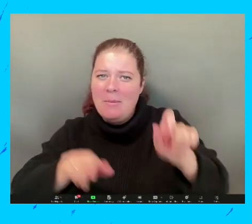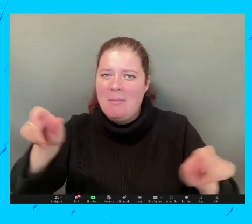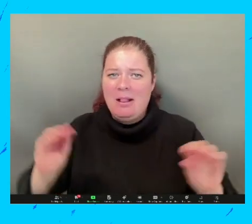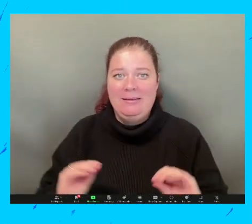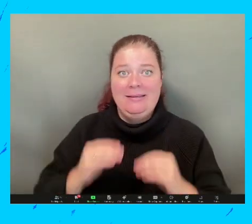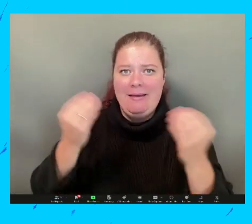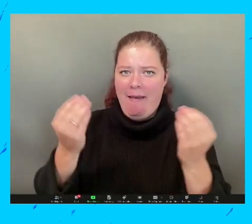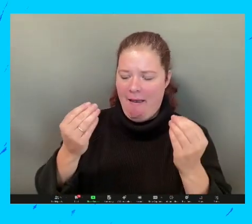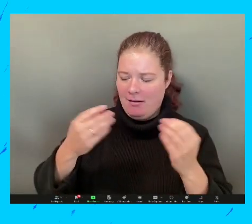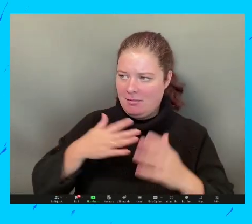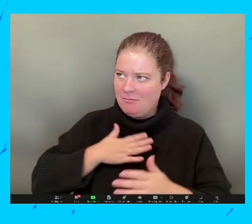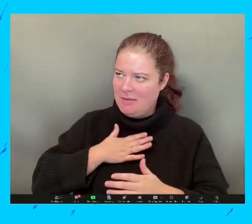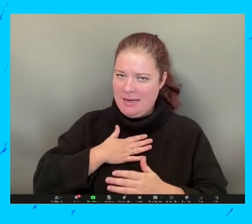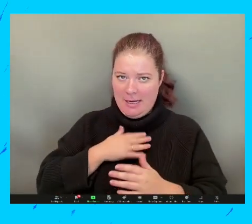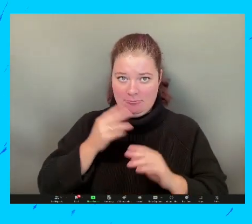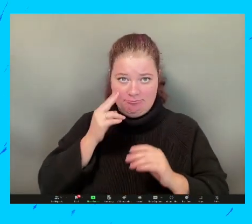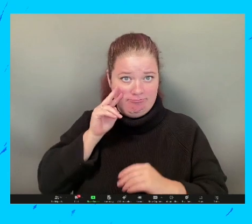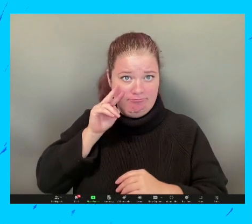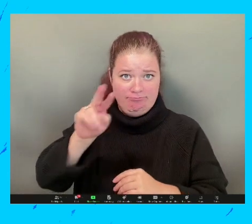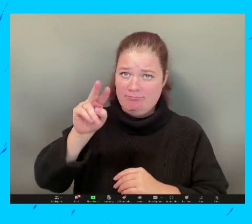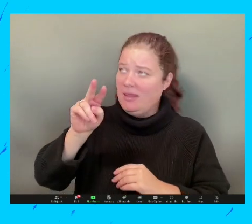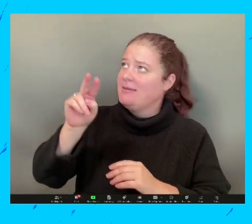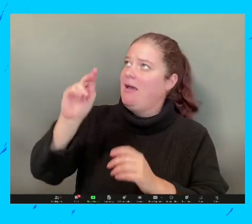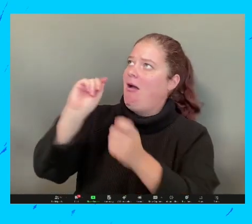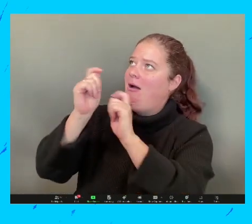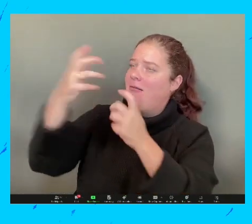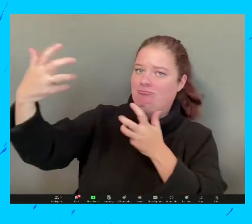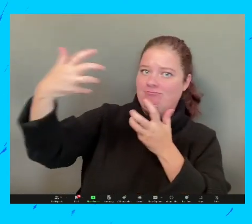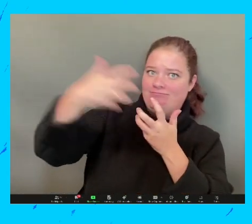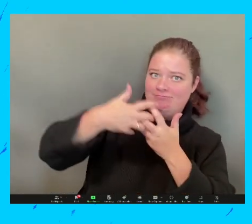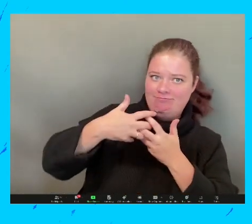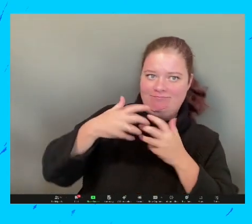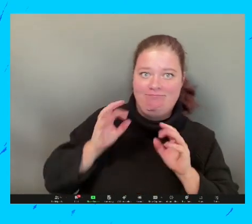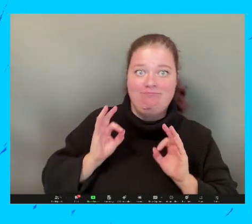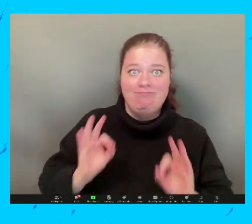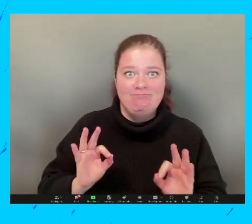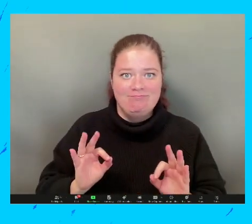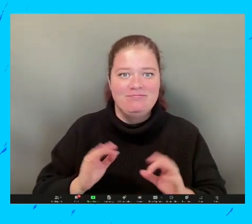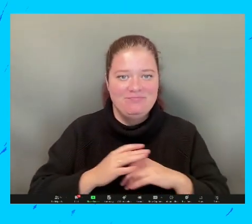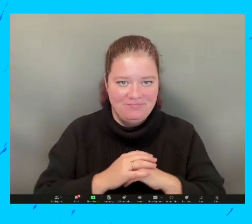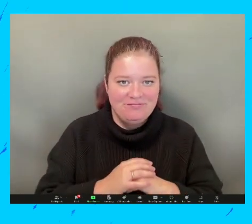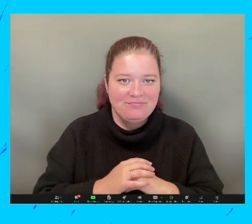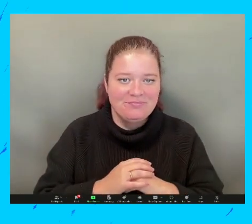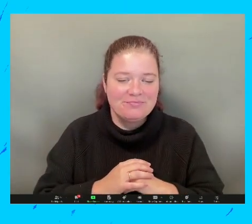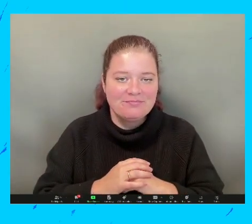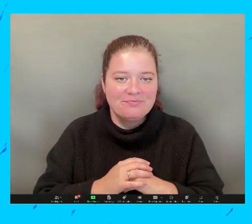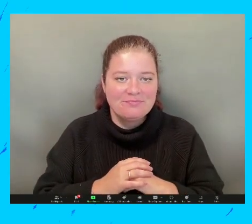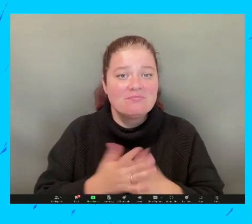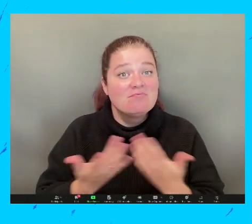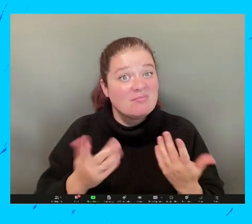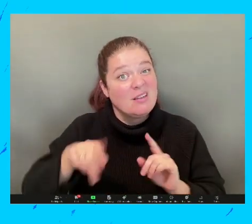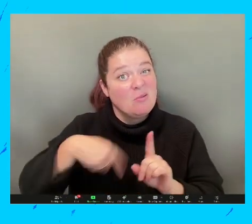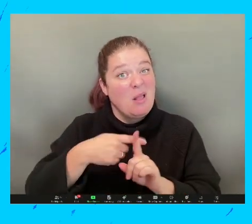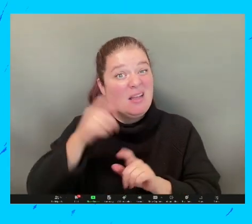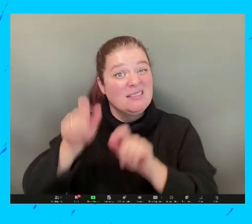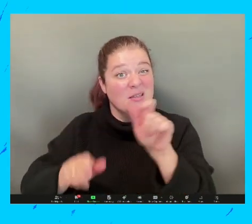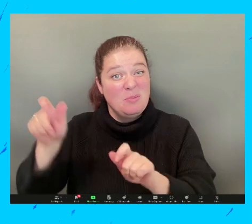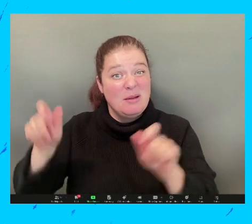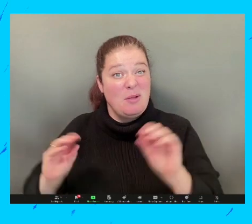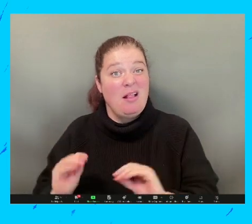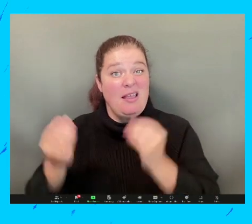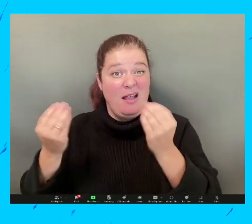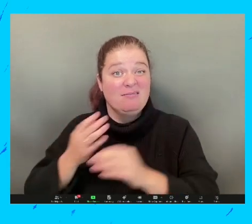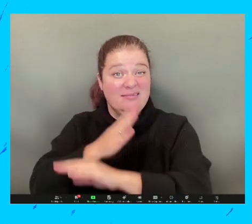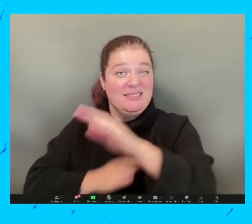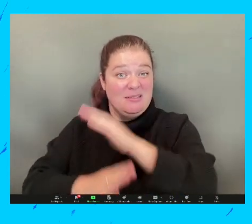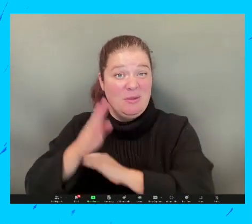para impulsar y mostrar cómo esto es importante para los adolescentes y intentar alcanzar a los jóvenes que son más difíciles de